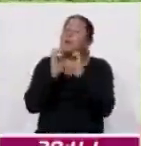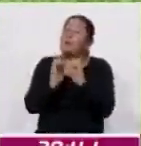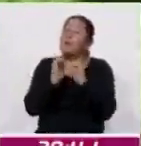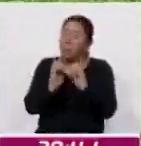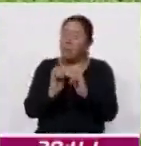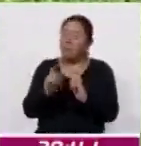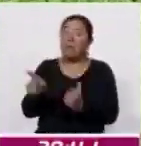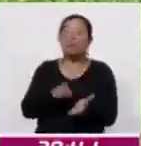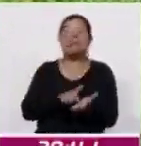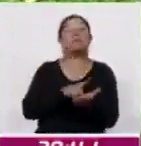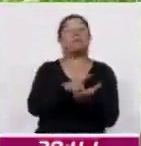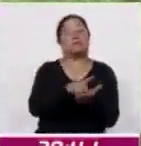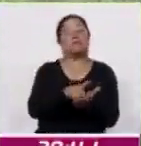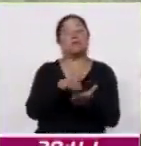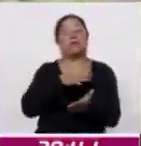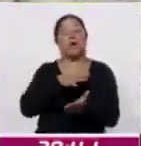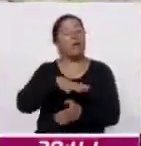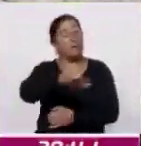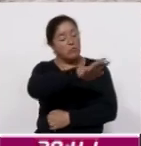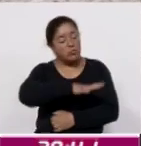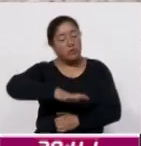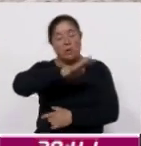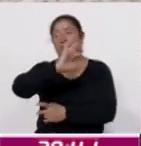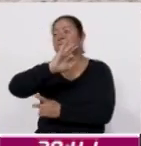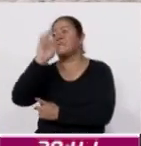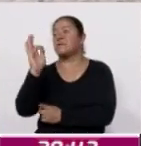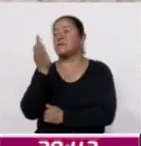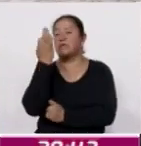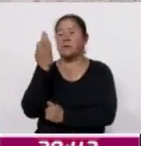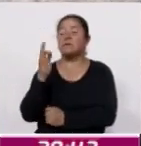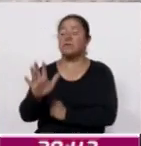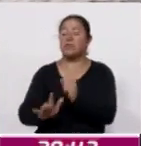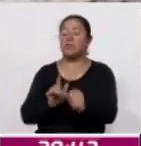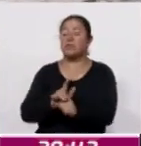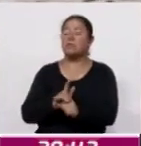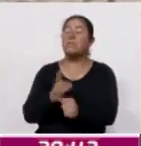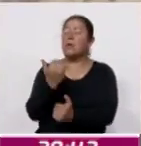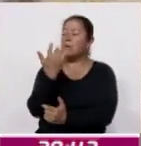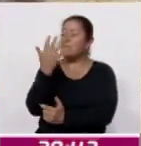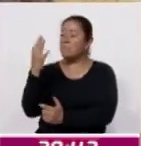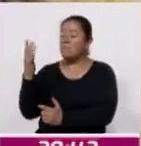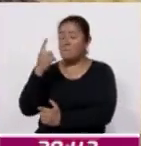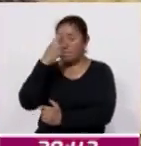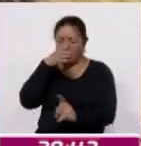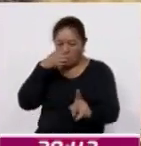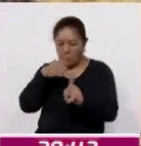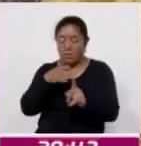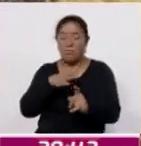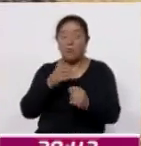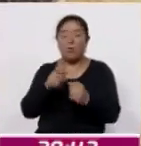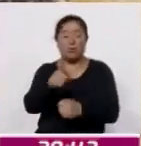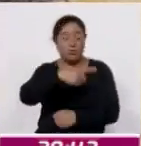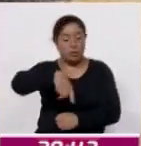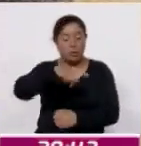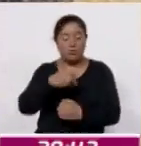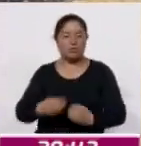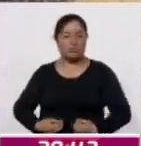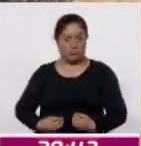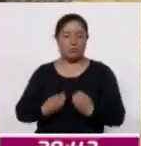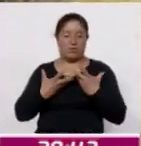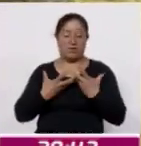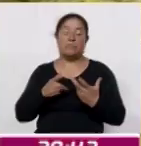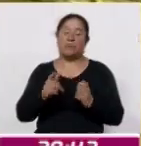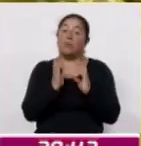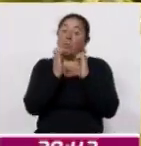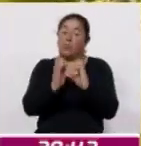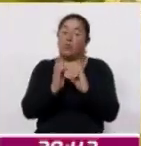y las decisiones se toman en conjunto con la Federación de Fauna Silvestre, con el objetivo de garantizar la supervivencia de estos ejemplares y